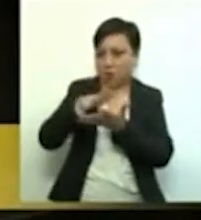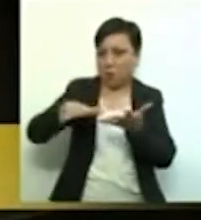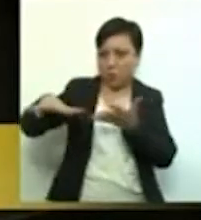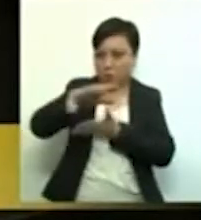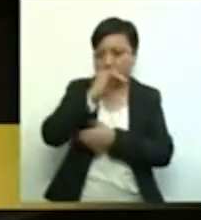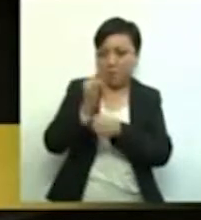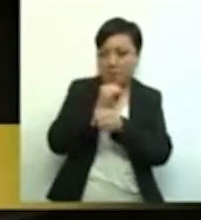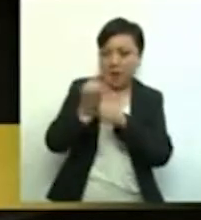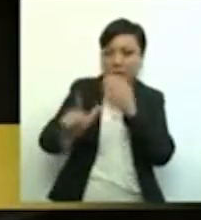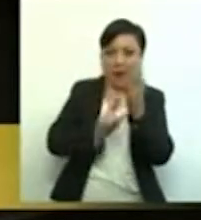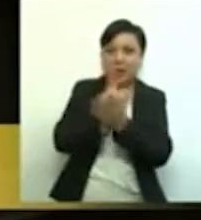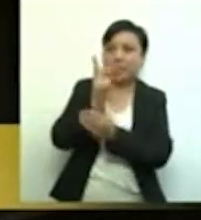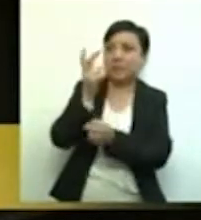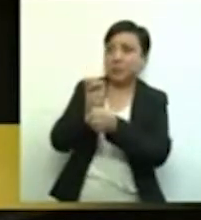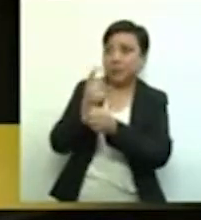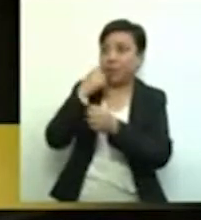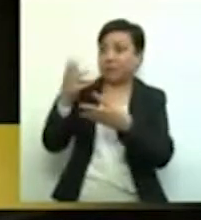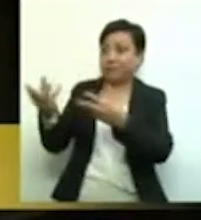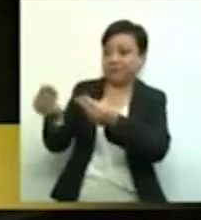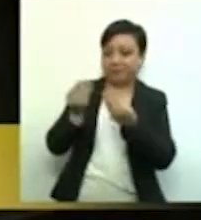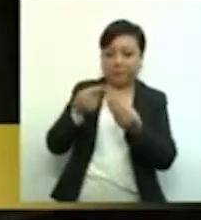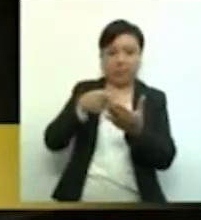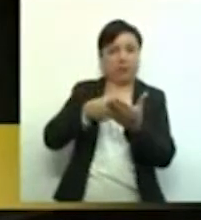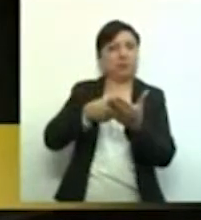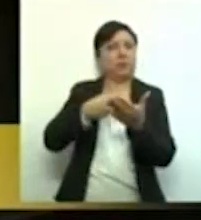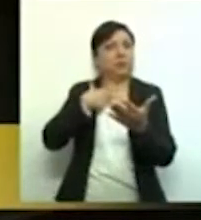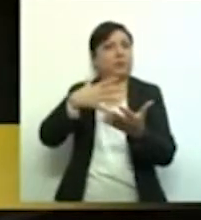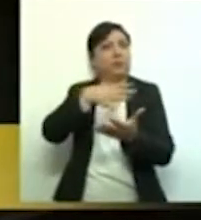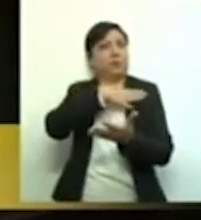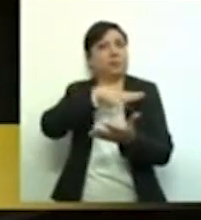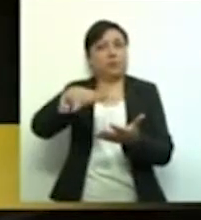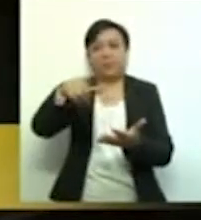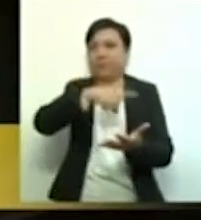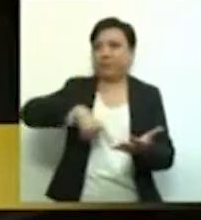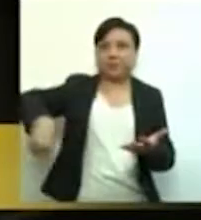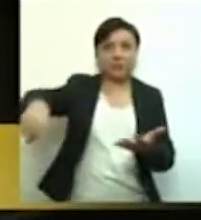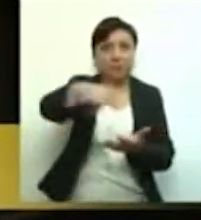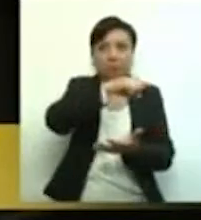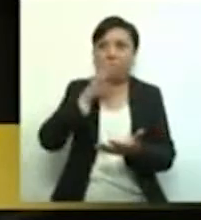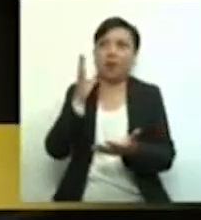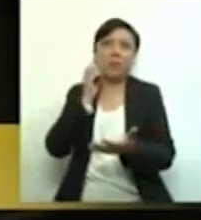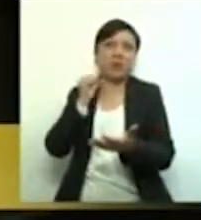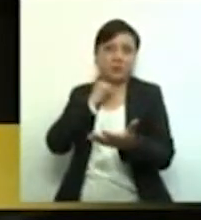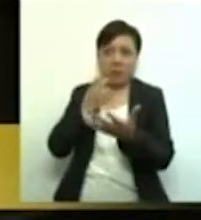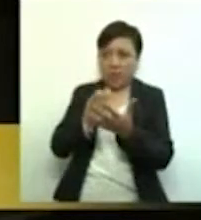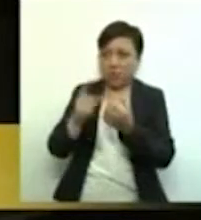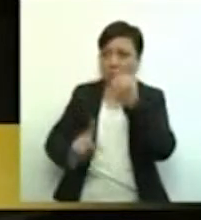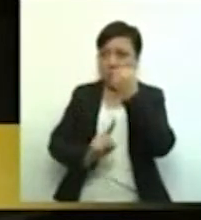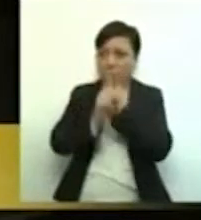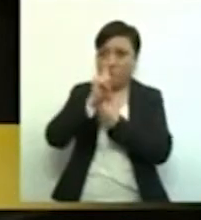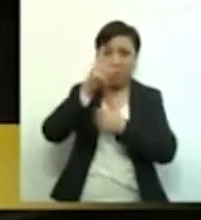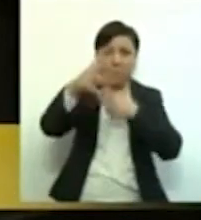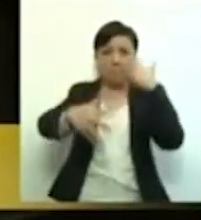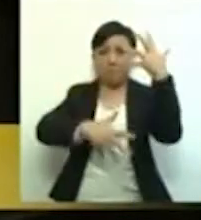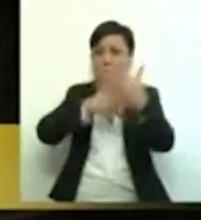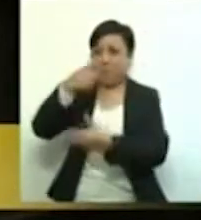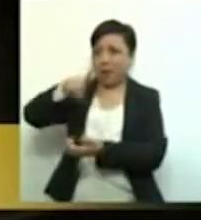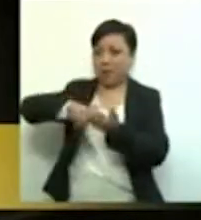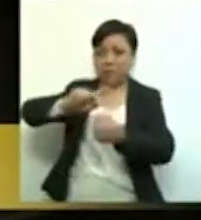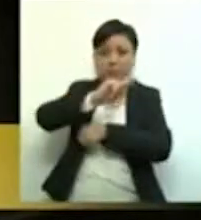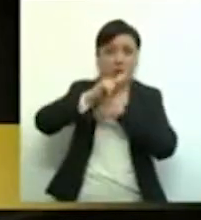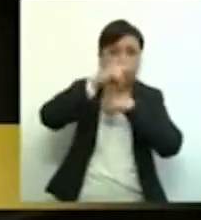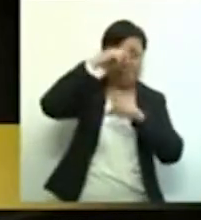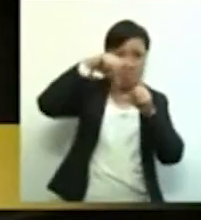Legislativo II es contrario al ánimo de trabajo del Senado y no resuelve los problemas que enfrenta nuestro país.